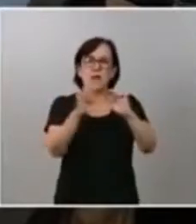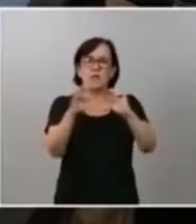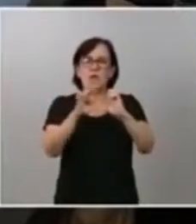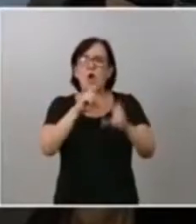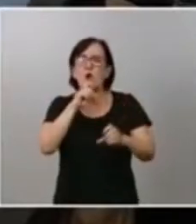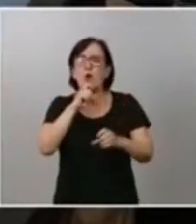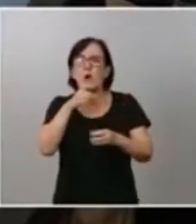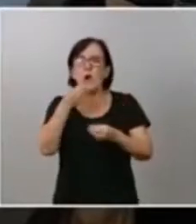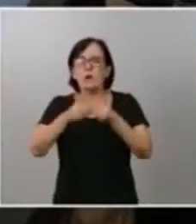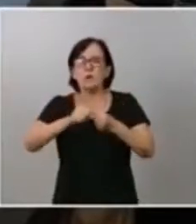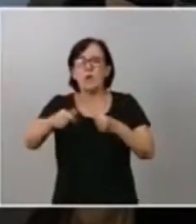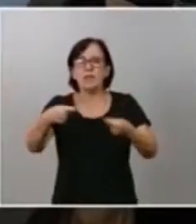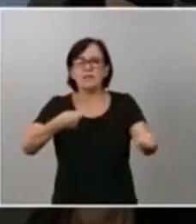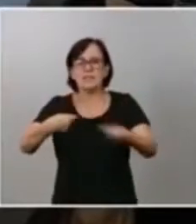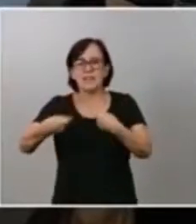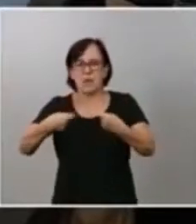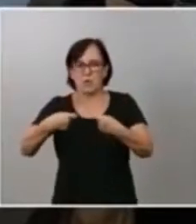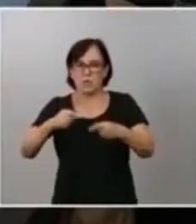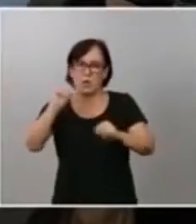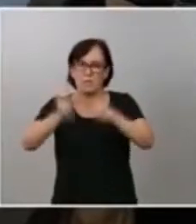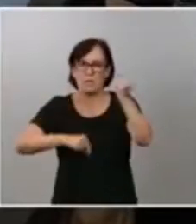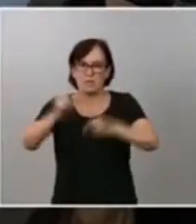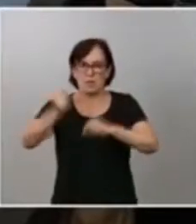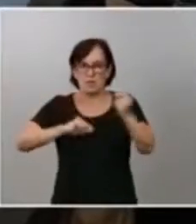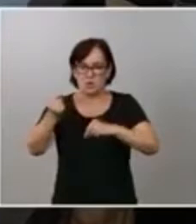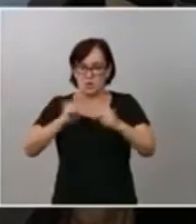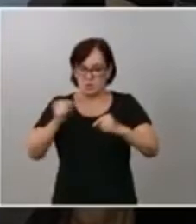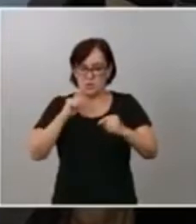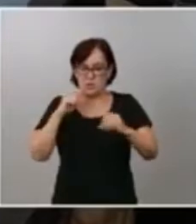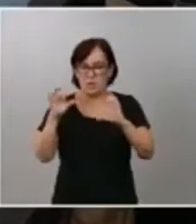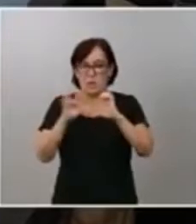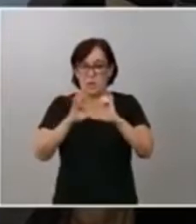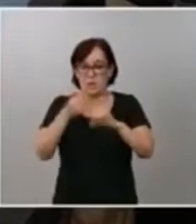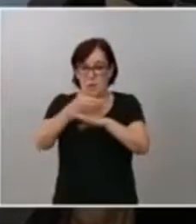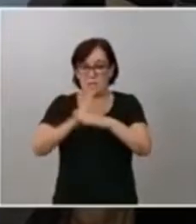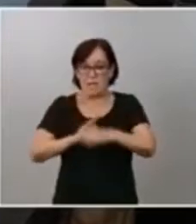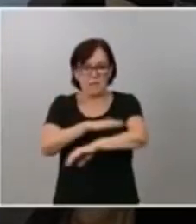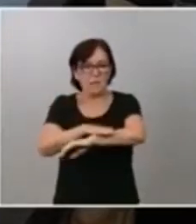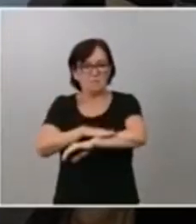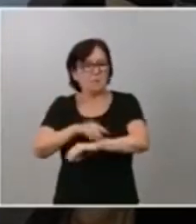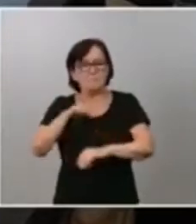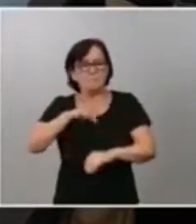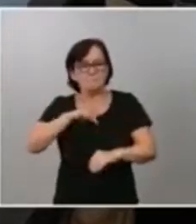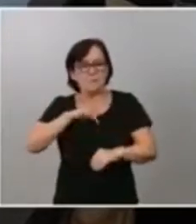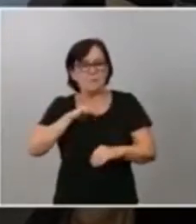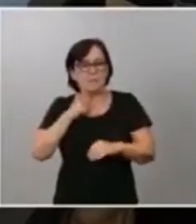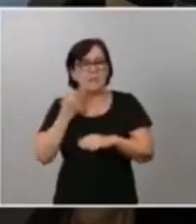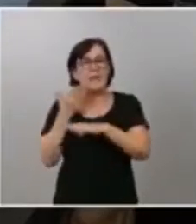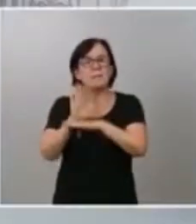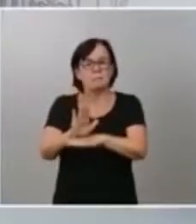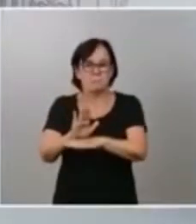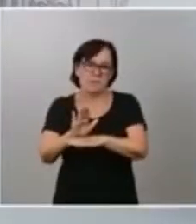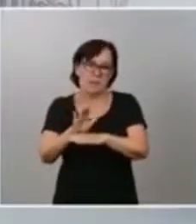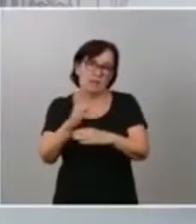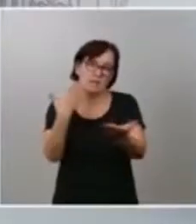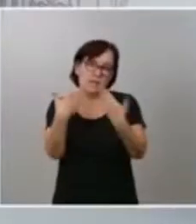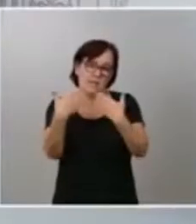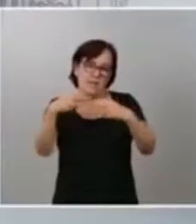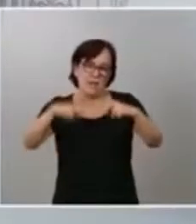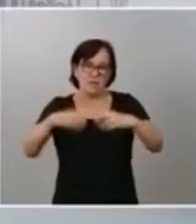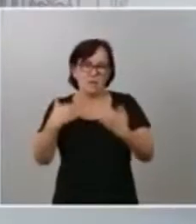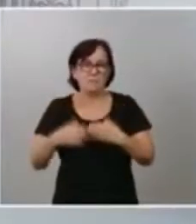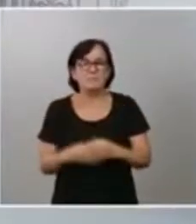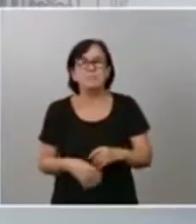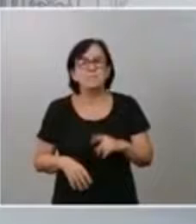presupuestaria con Ciudadanos, teniendo en cuenta que hay una parte del Gobierno que no se siente representada en ese diálogo? Gracias. Muchas gracias, Patricia. En relación con,